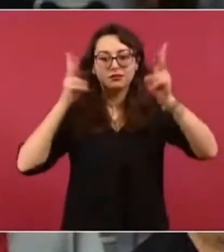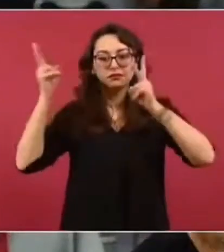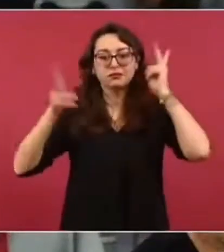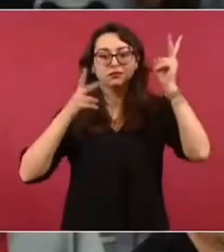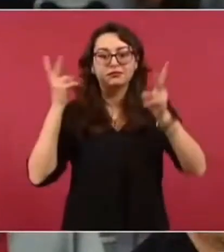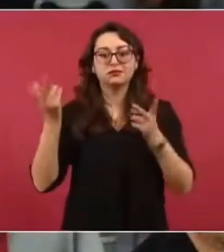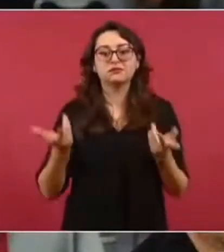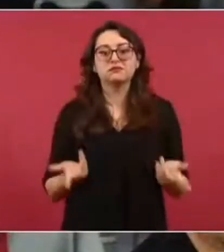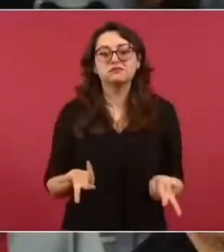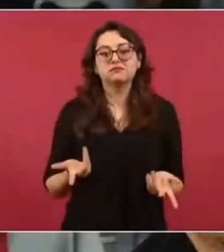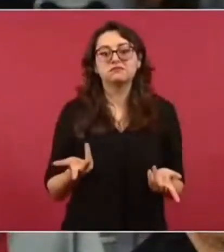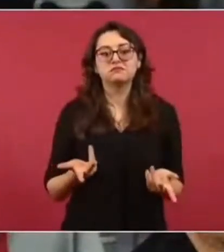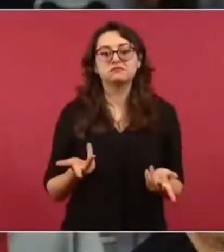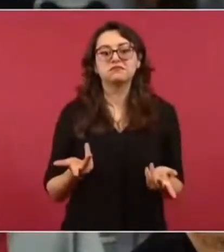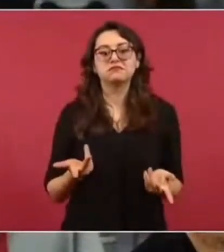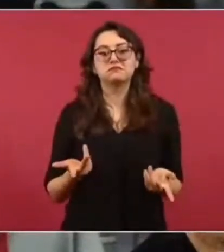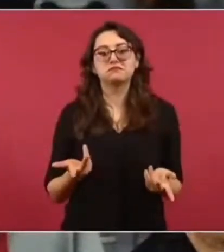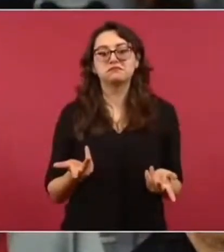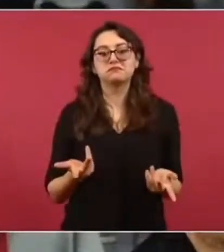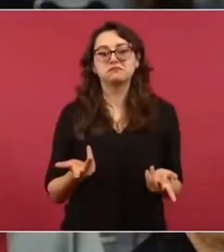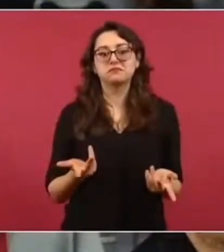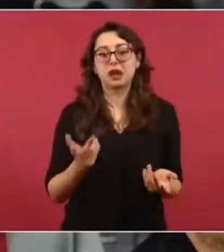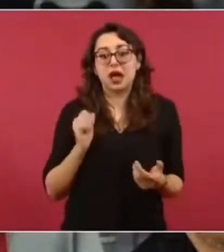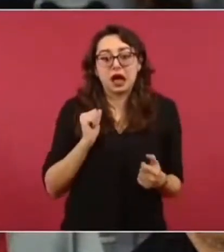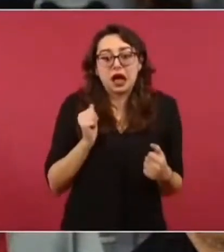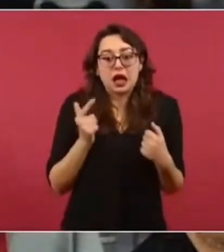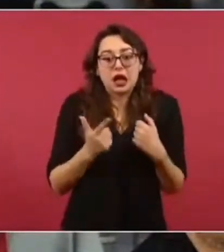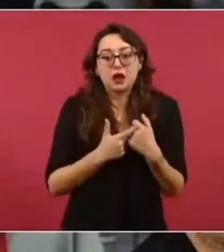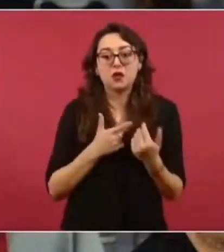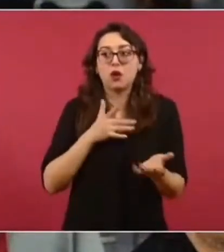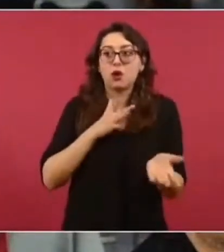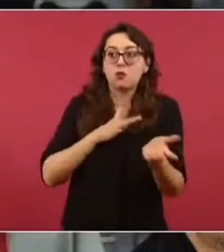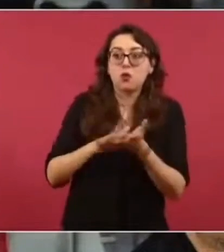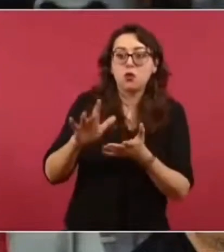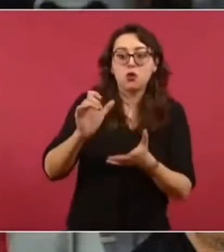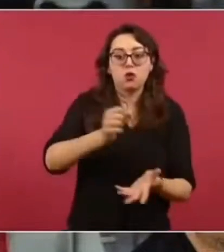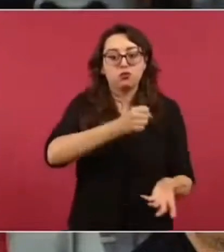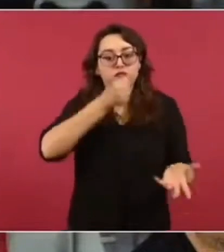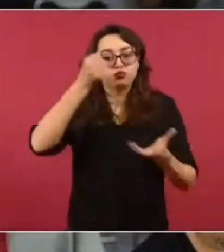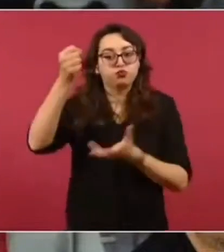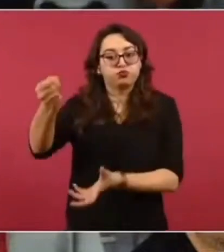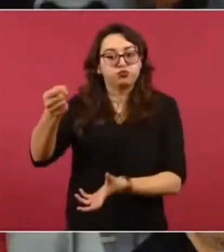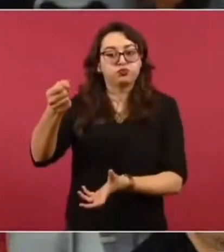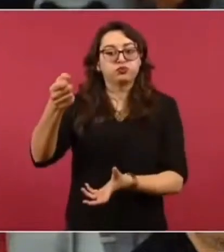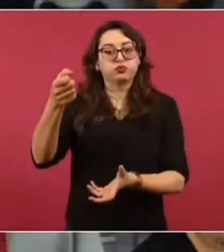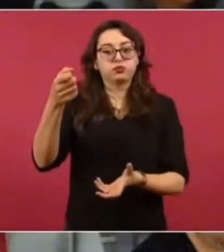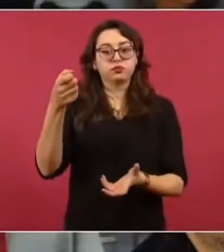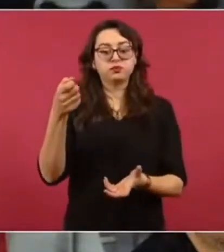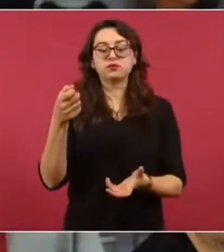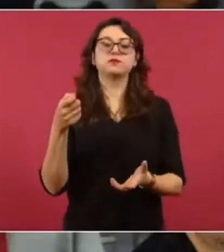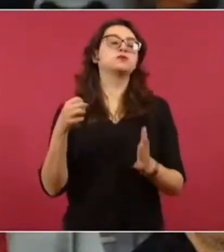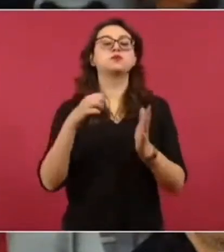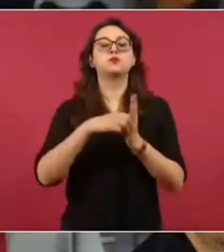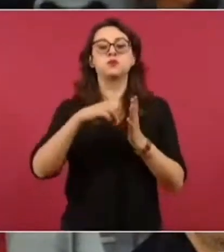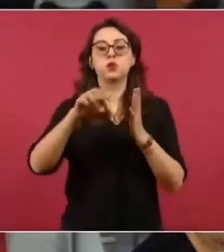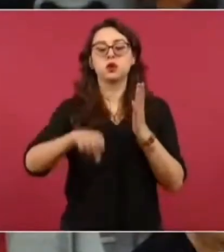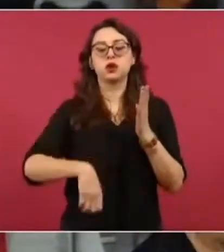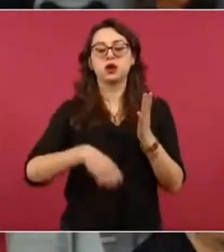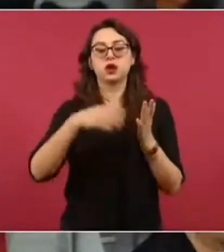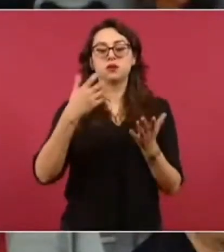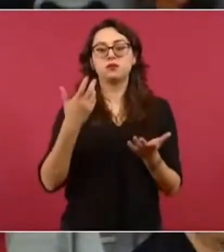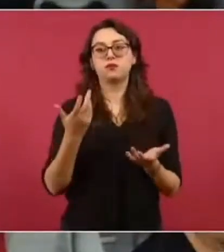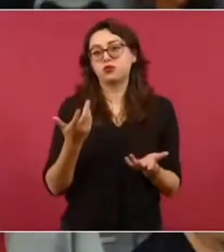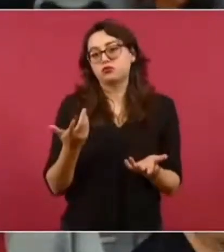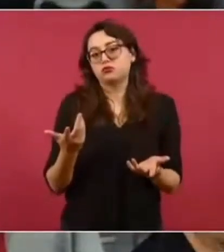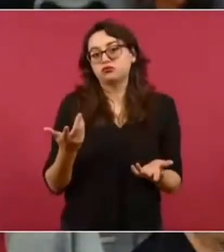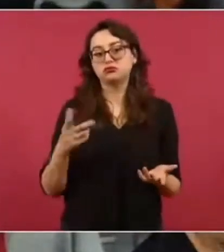fraterna. Pues, señor, ¿habrá algún recurso económico que se pueda direccionar producto del ingreso de la Federación a la Ciudad de